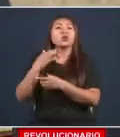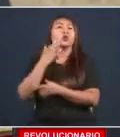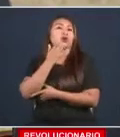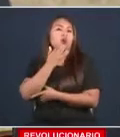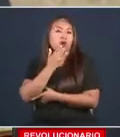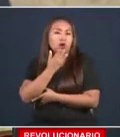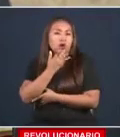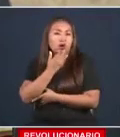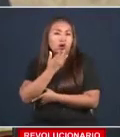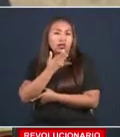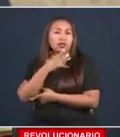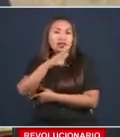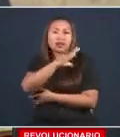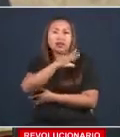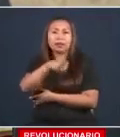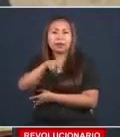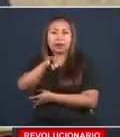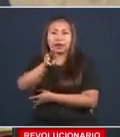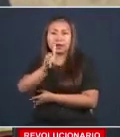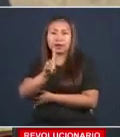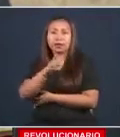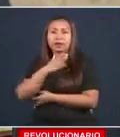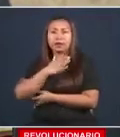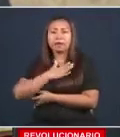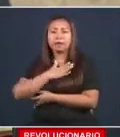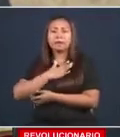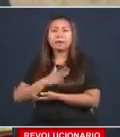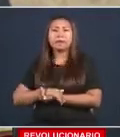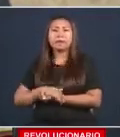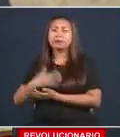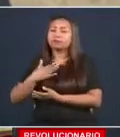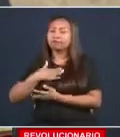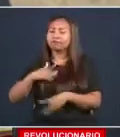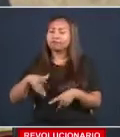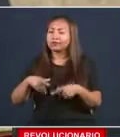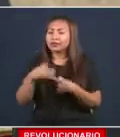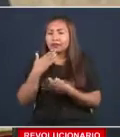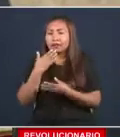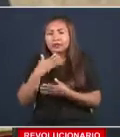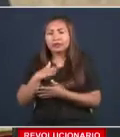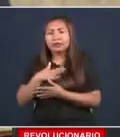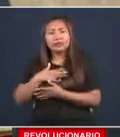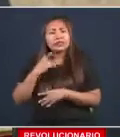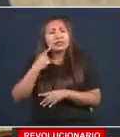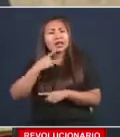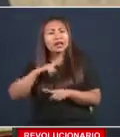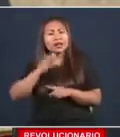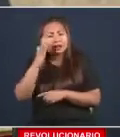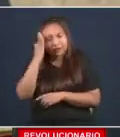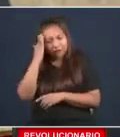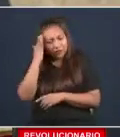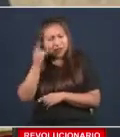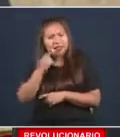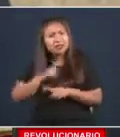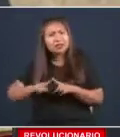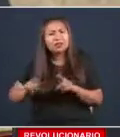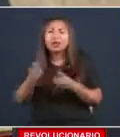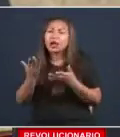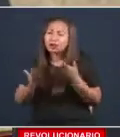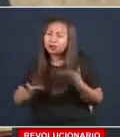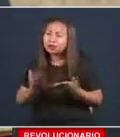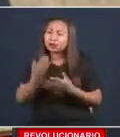Mi vino hoy es amargo. Sabe a vinagre. Pero estará dulce en algún momento.